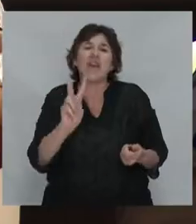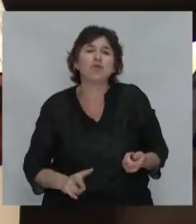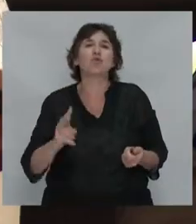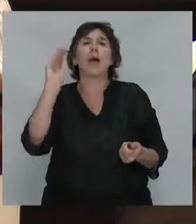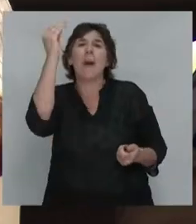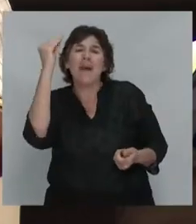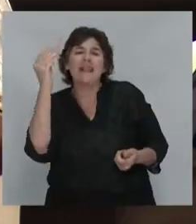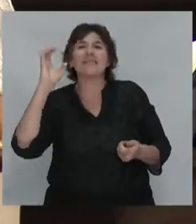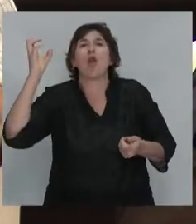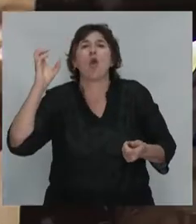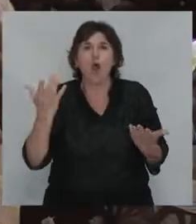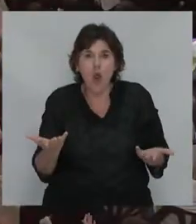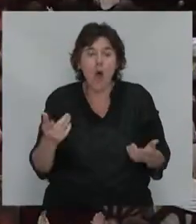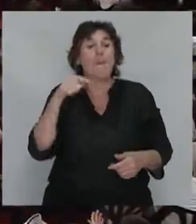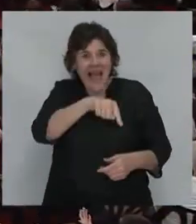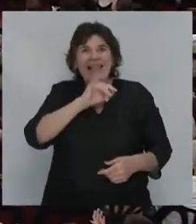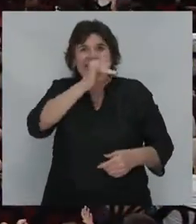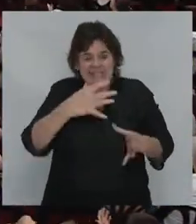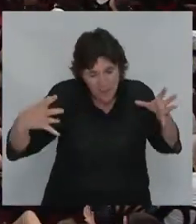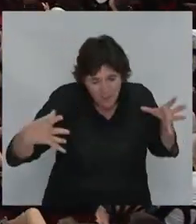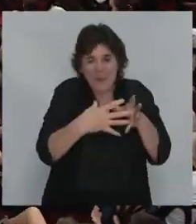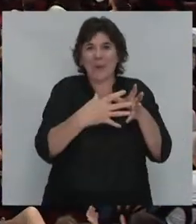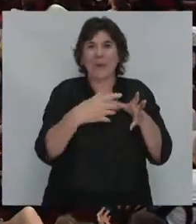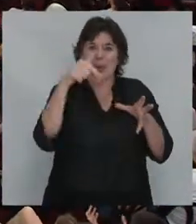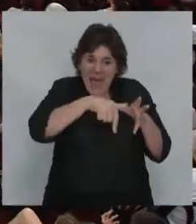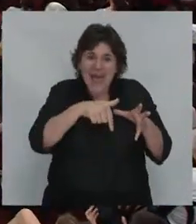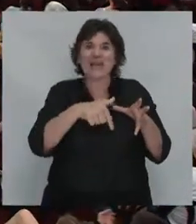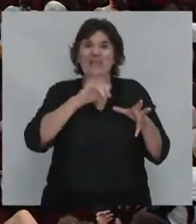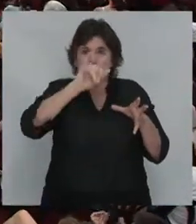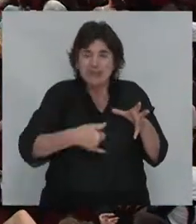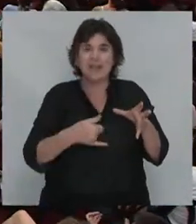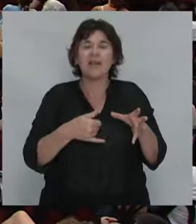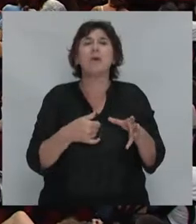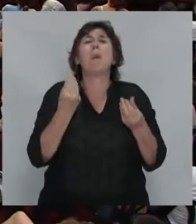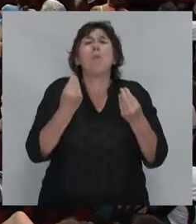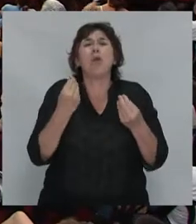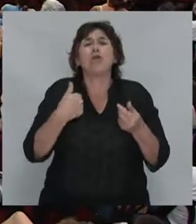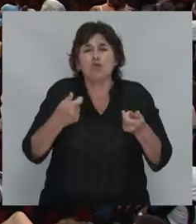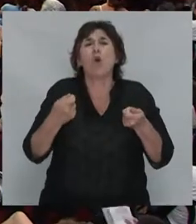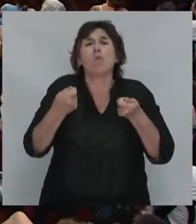Ese es nuestro destino. Y les digo por qué insisto en este punto.